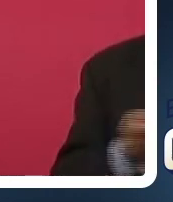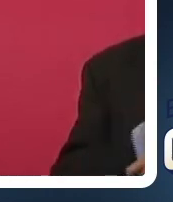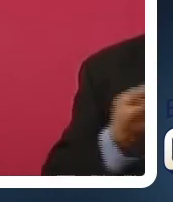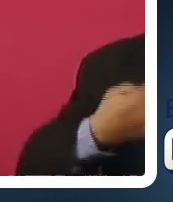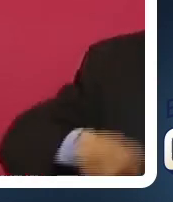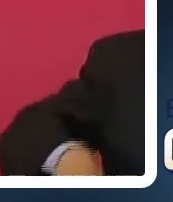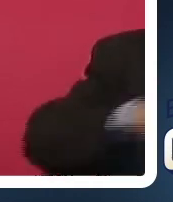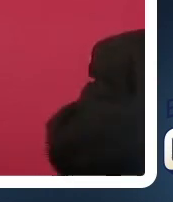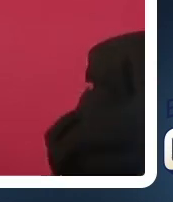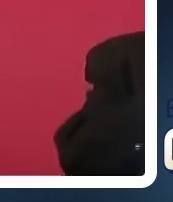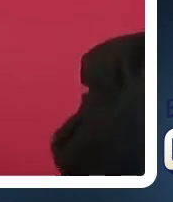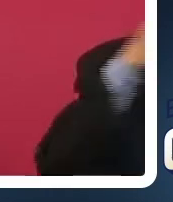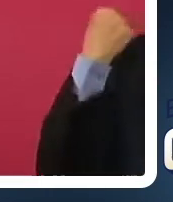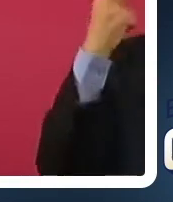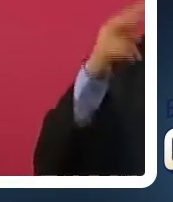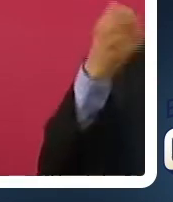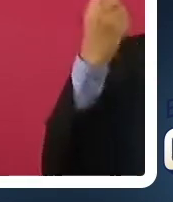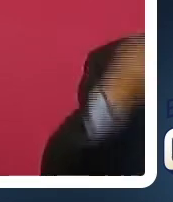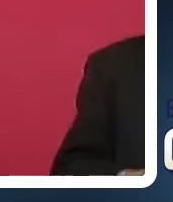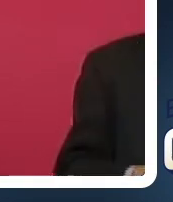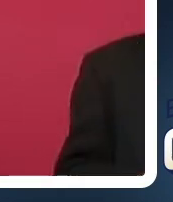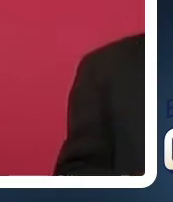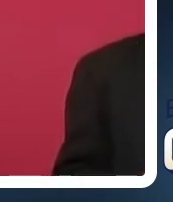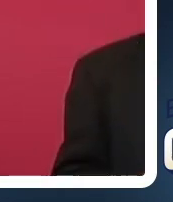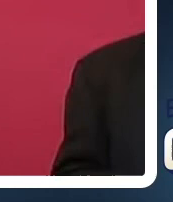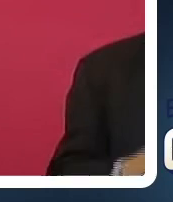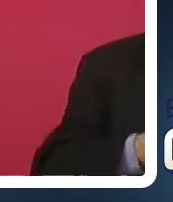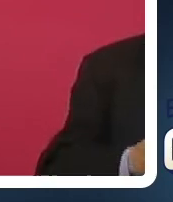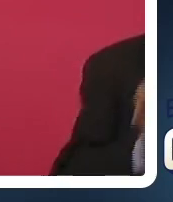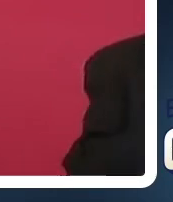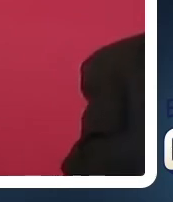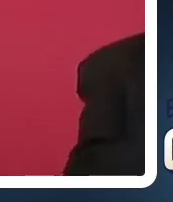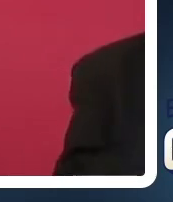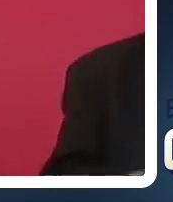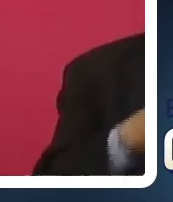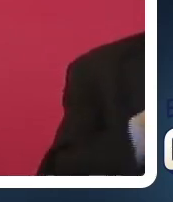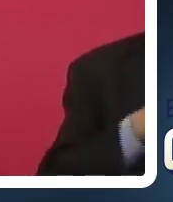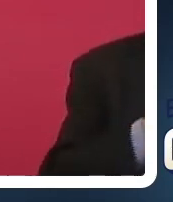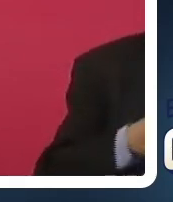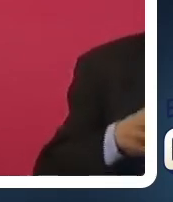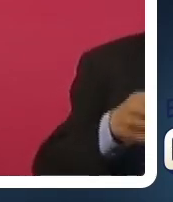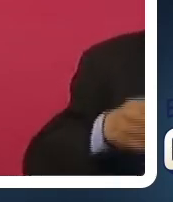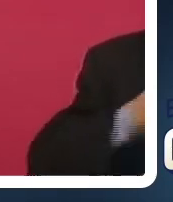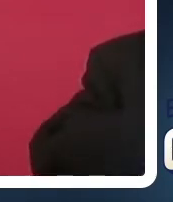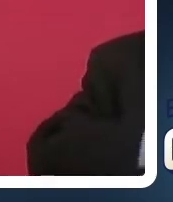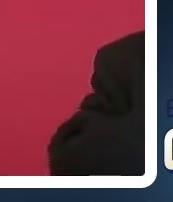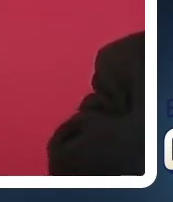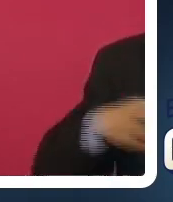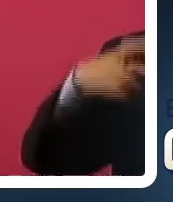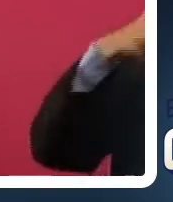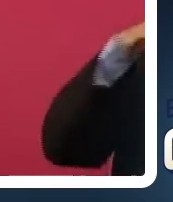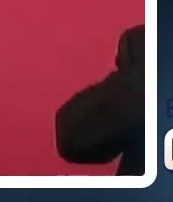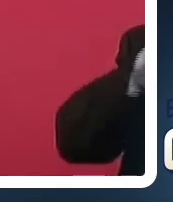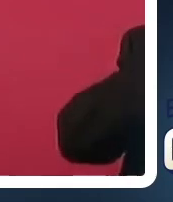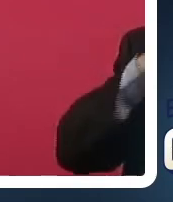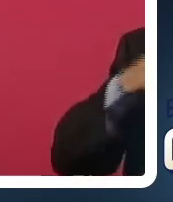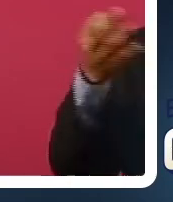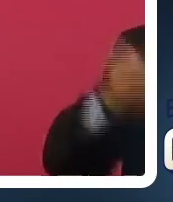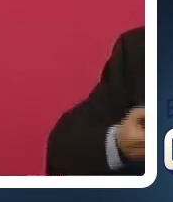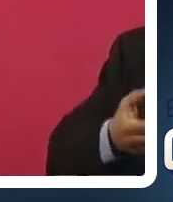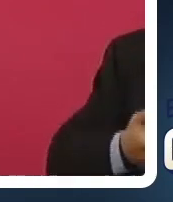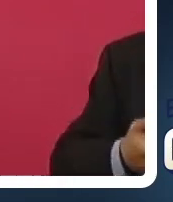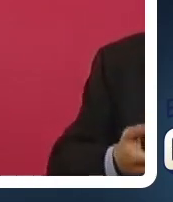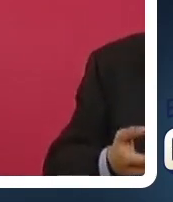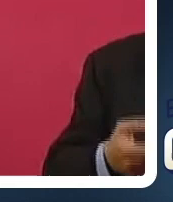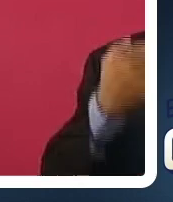todos los mexicanos. De acuerdo a nuestra constitución, la justicia debe de ser pronta y expedita. Sin embargo,